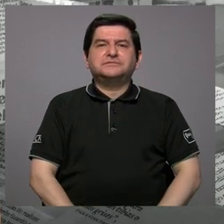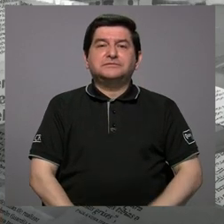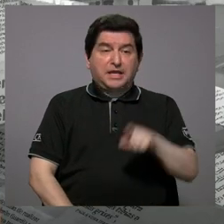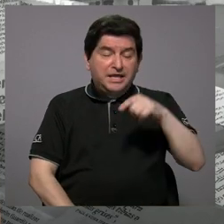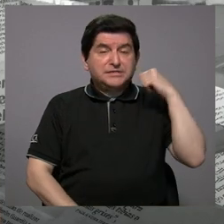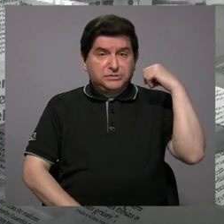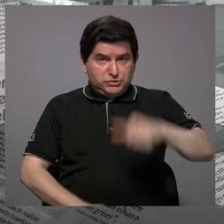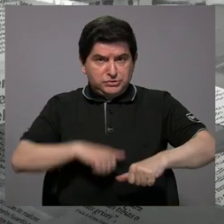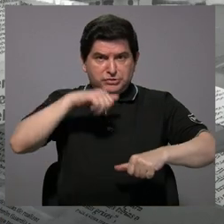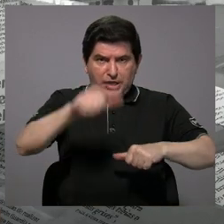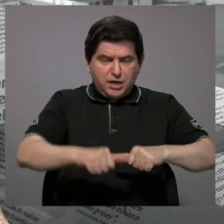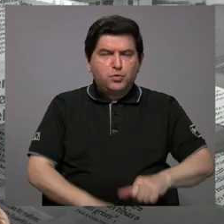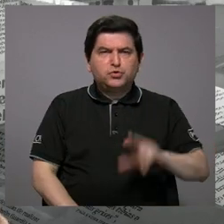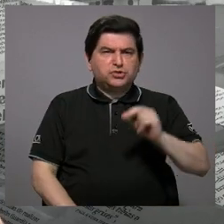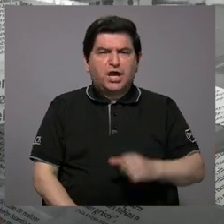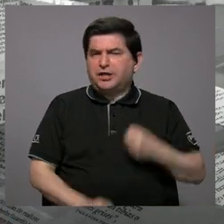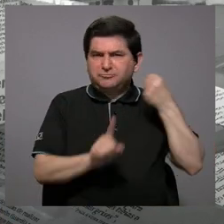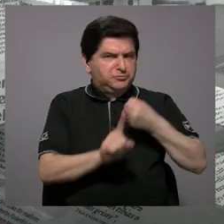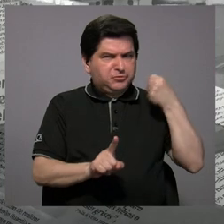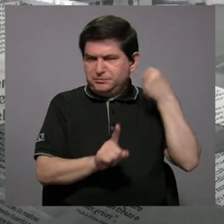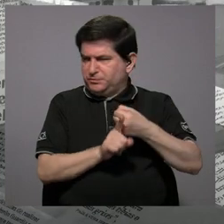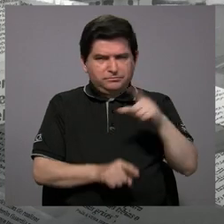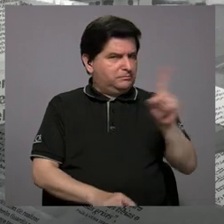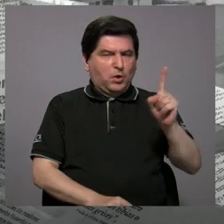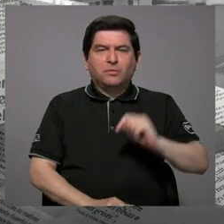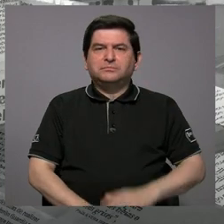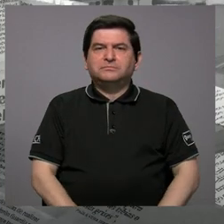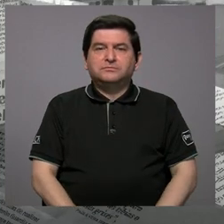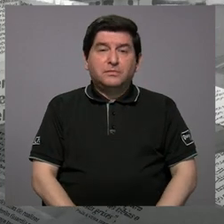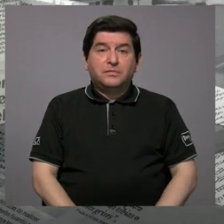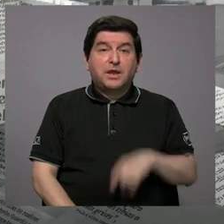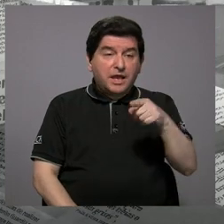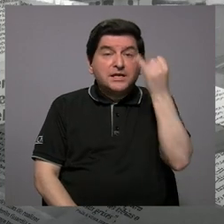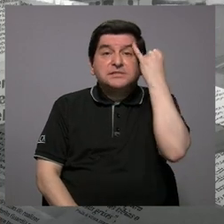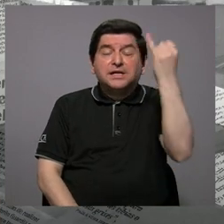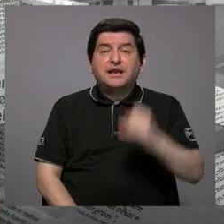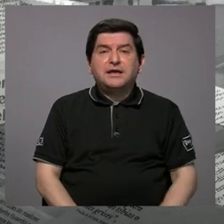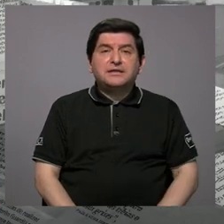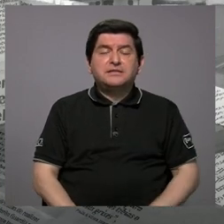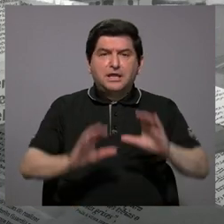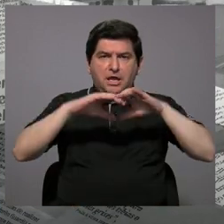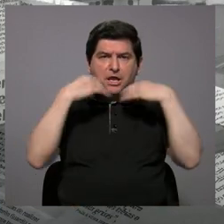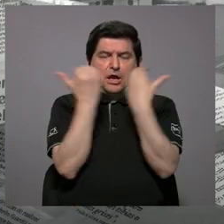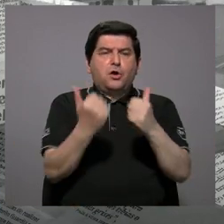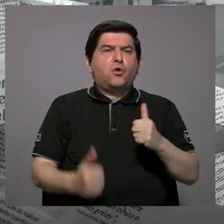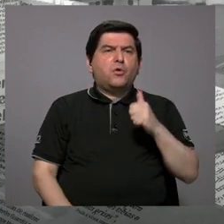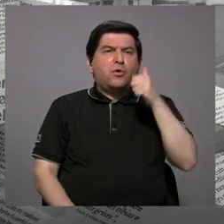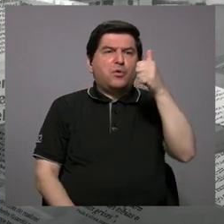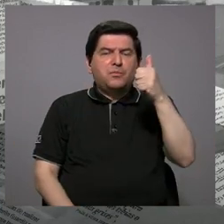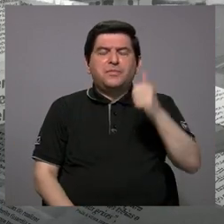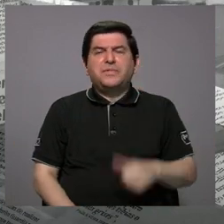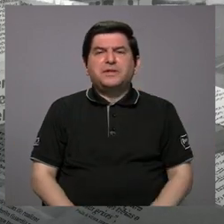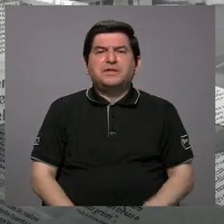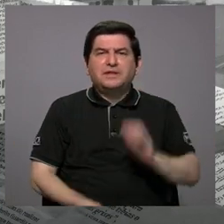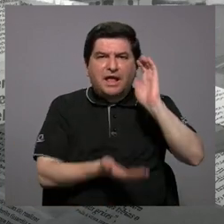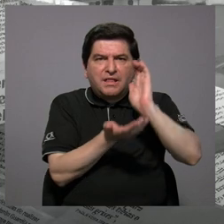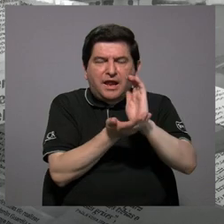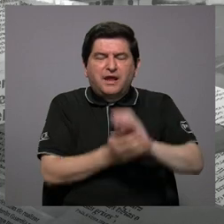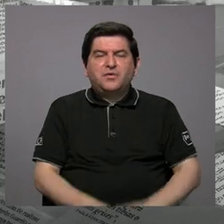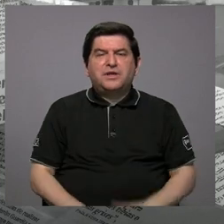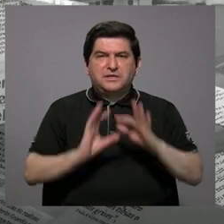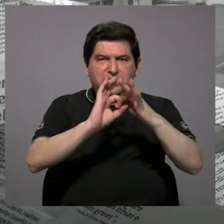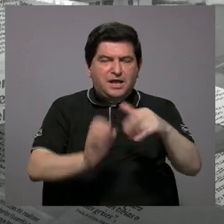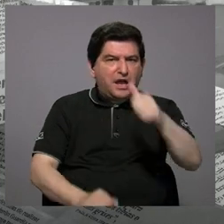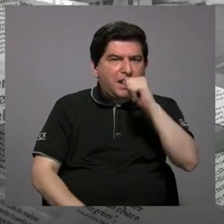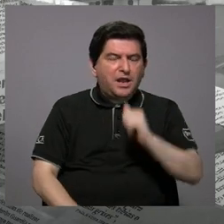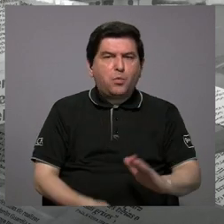se lucha, no se pelea, se lucha, y ese es el argumento del Comité de Agua de la Juelita, presentar la documentación